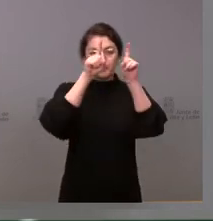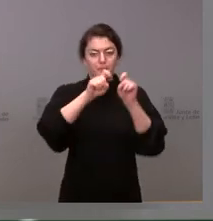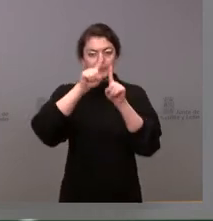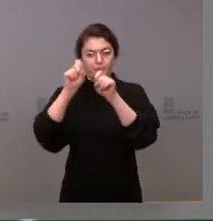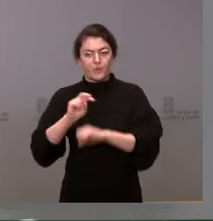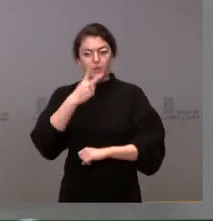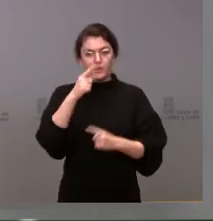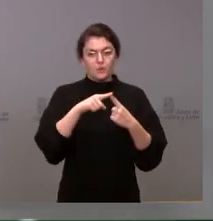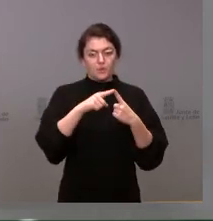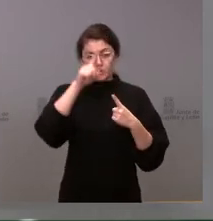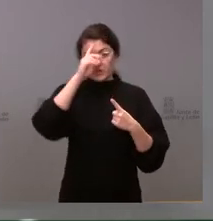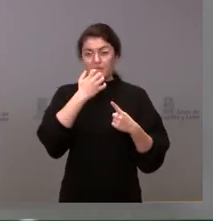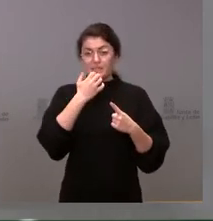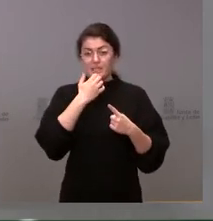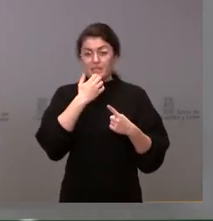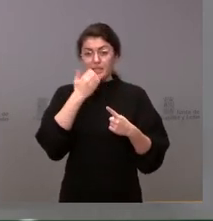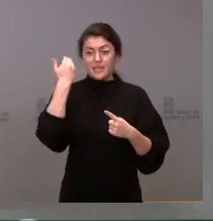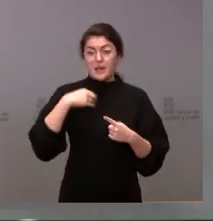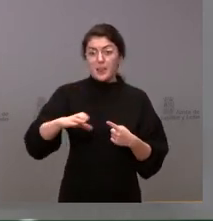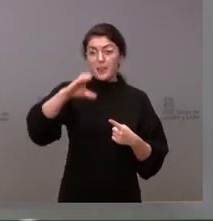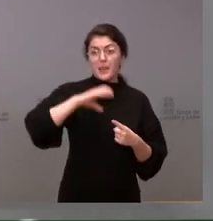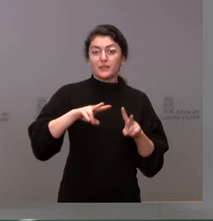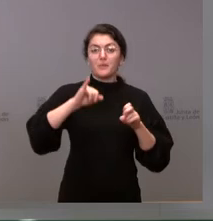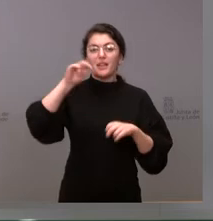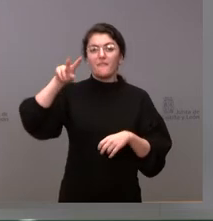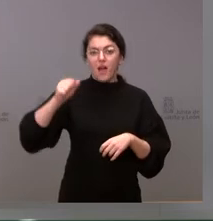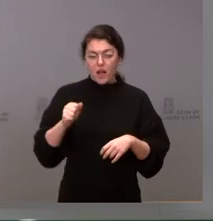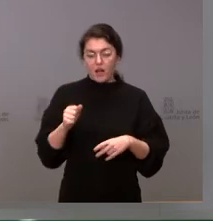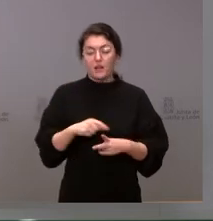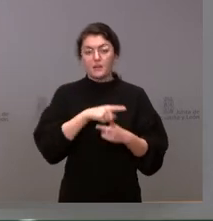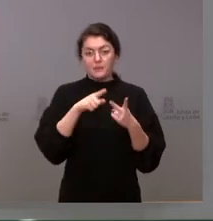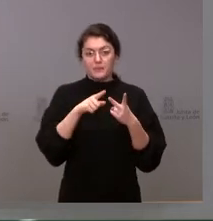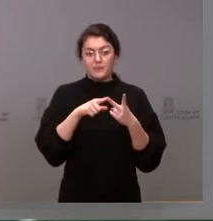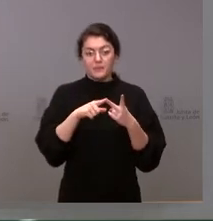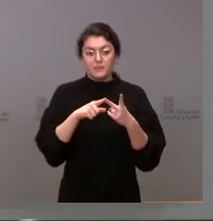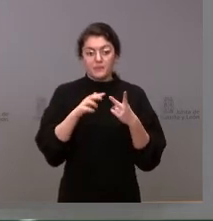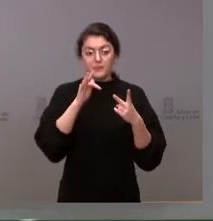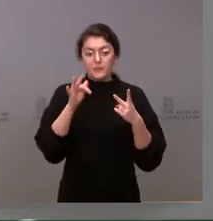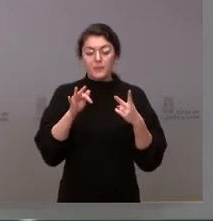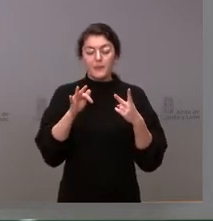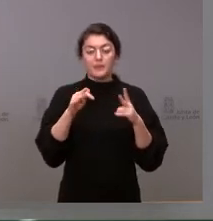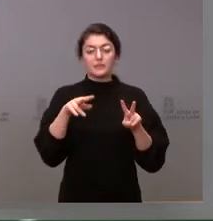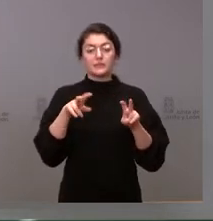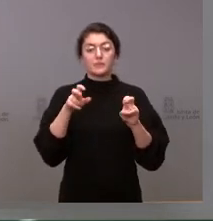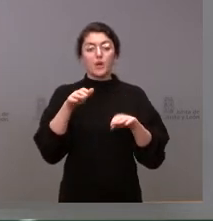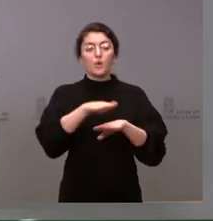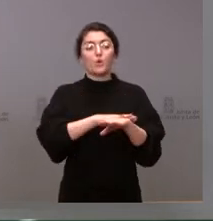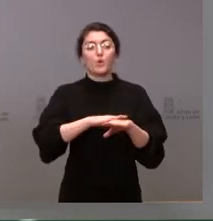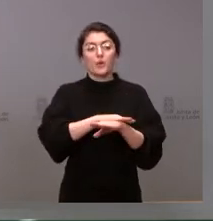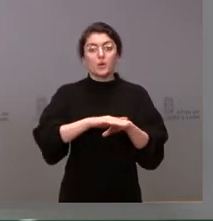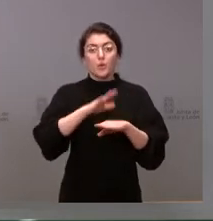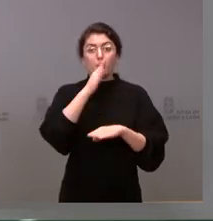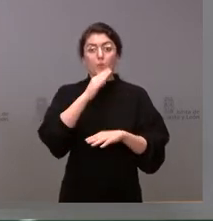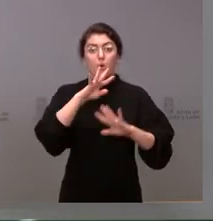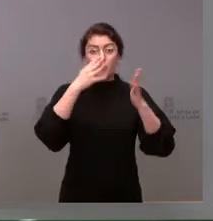sé si ha recibido ya Castilla y León el dinero del IVA y por otra parte el requerimiento este que se iba a hacer al gobierno por el tema de los 9 millones